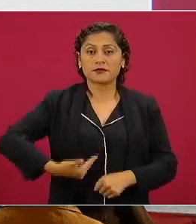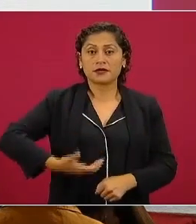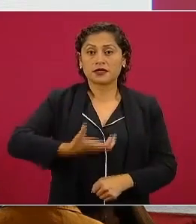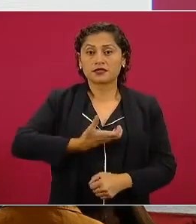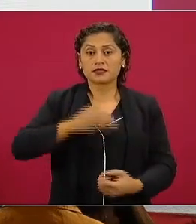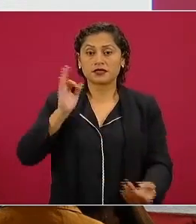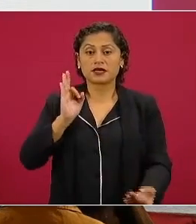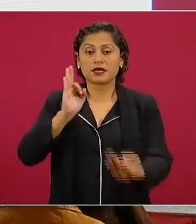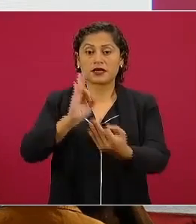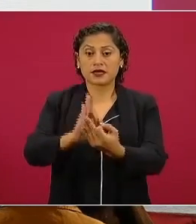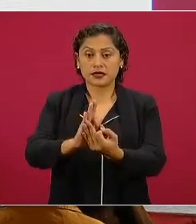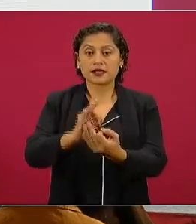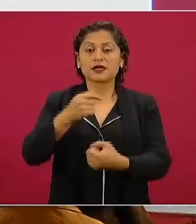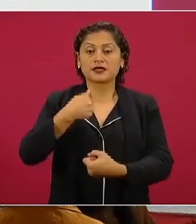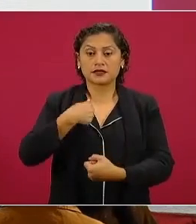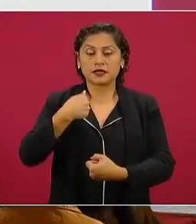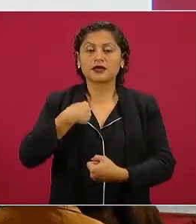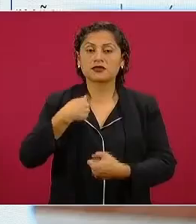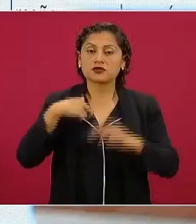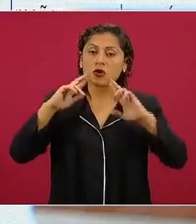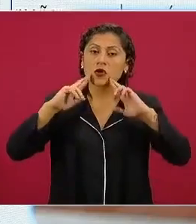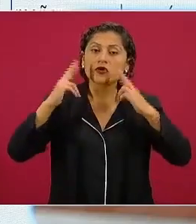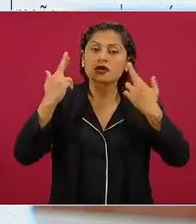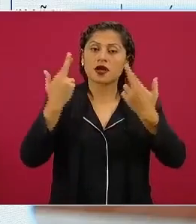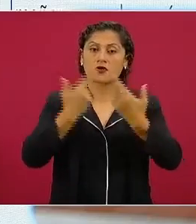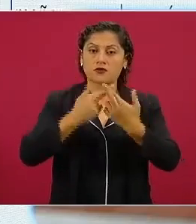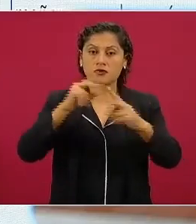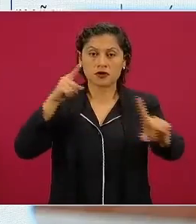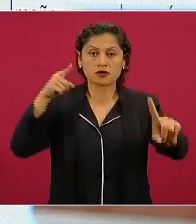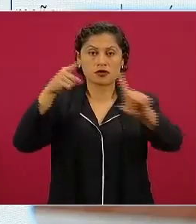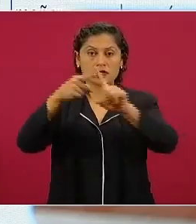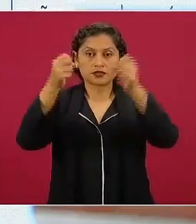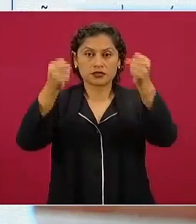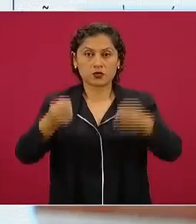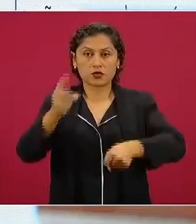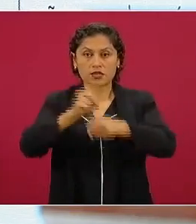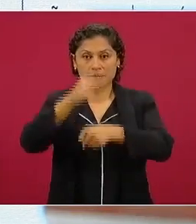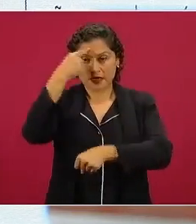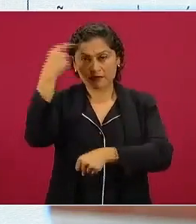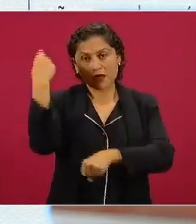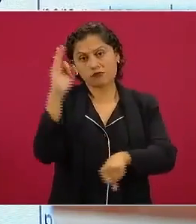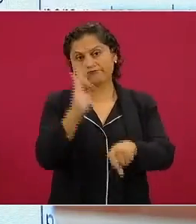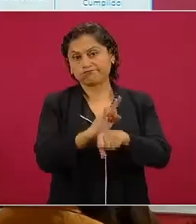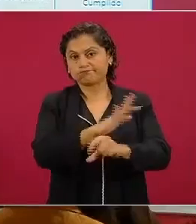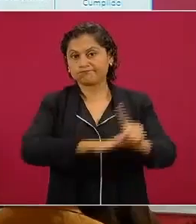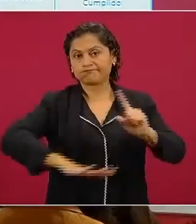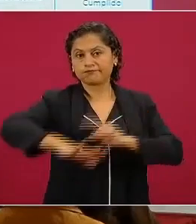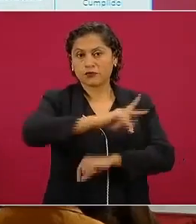Seguridad para garantizar la paz y la tranquilidad de los mexicanos cumplido